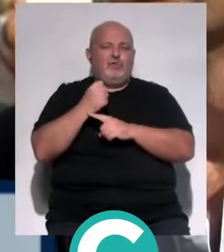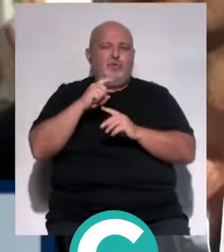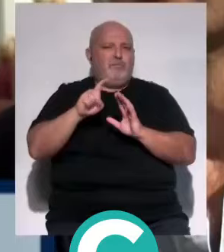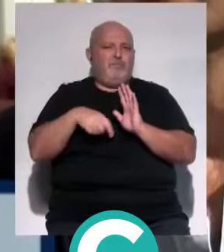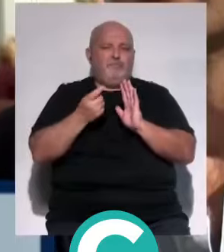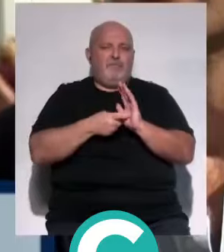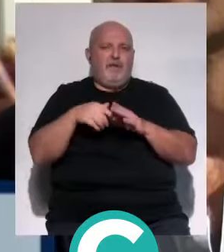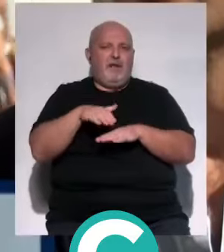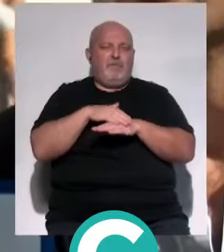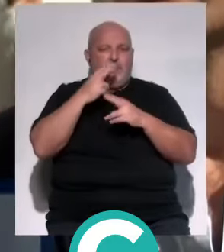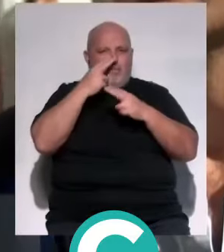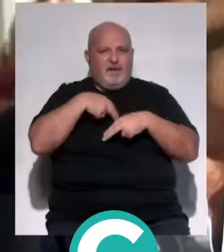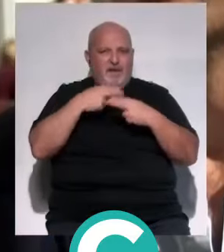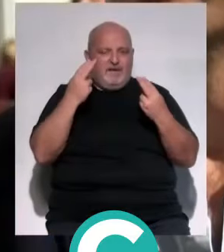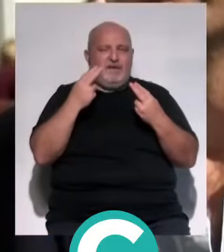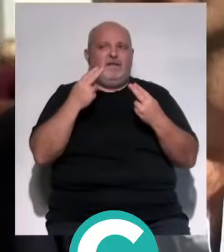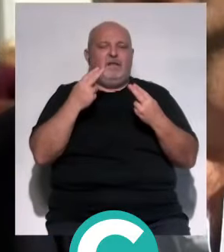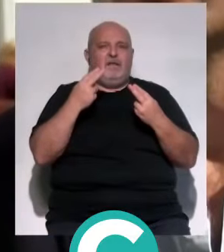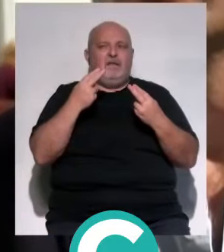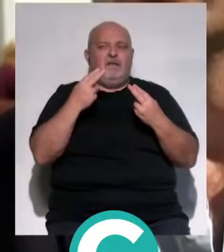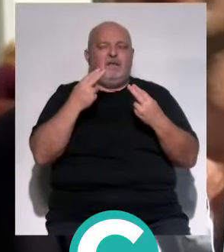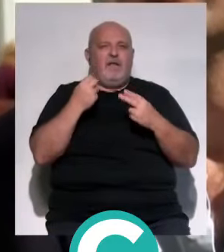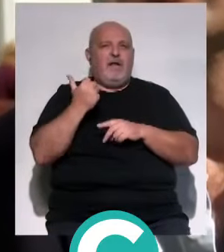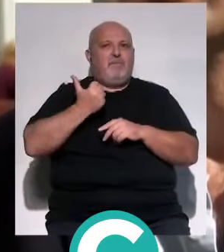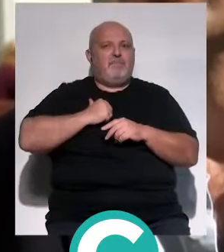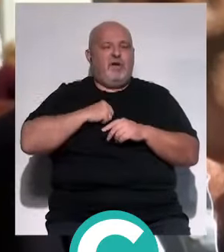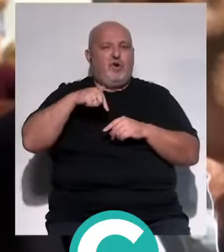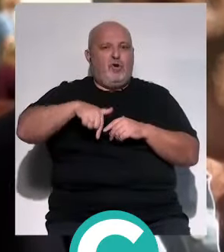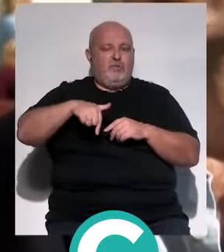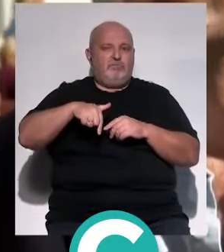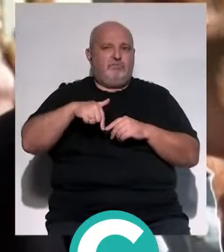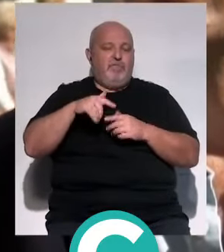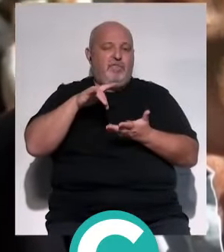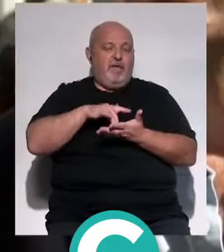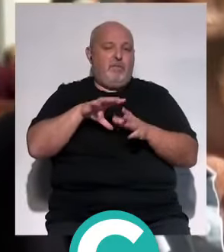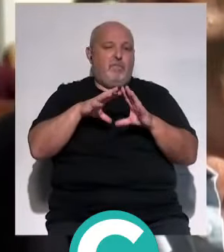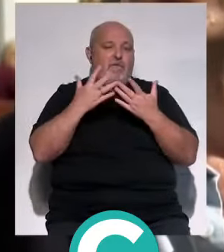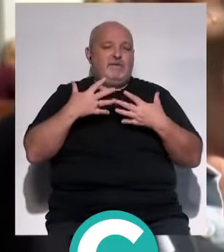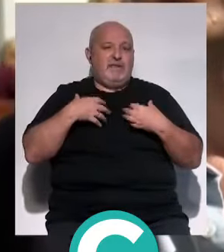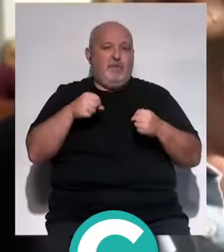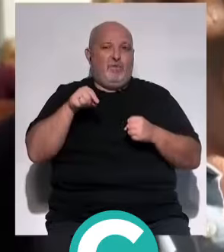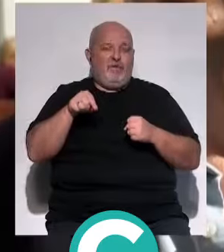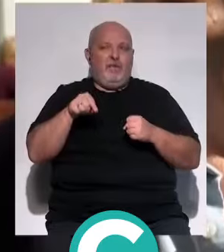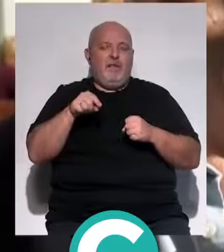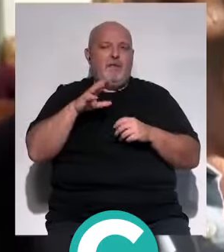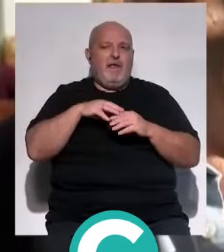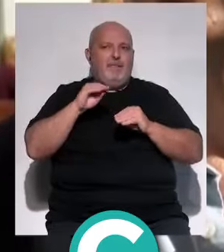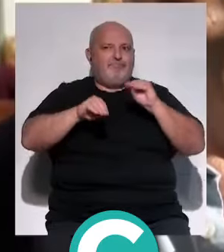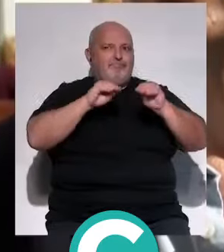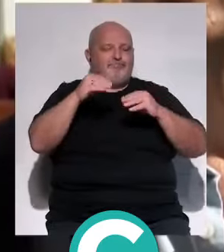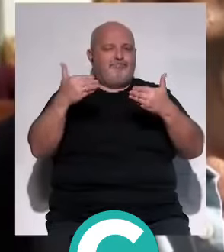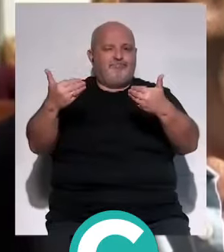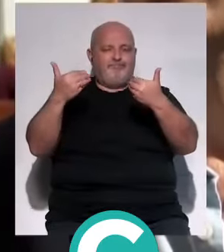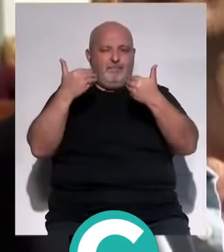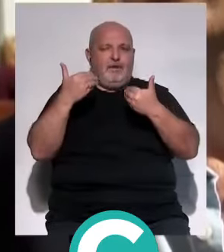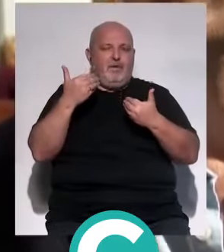momento por la administración pública y aprovechamos hoy como Día Mundial de la Salud Mental para llamar la atención sobre